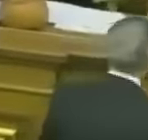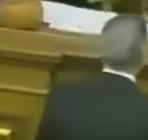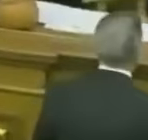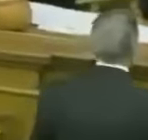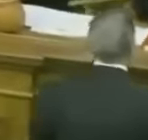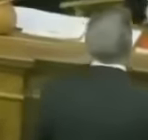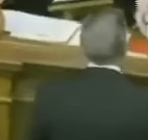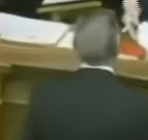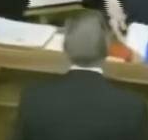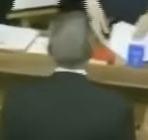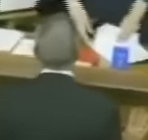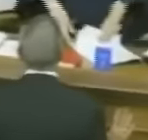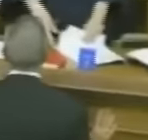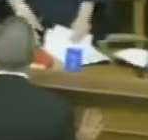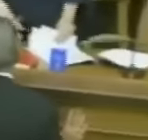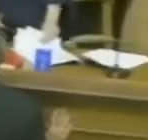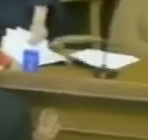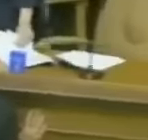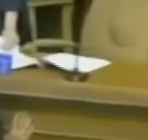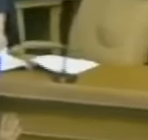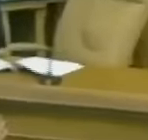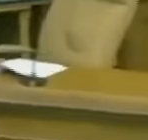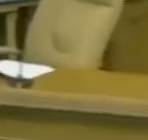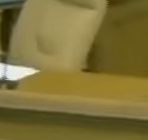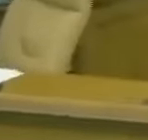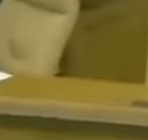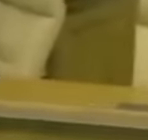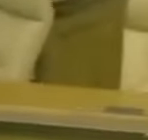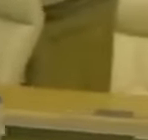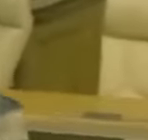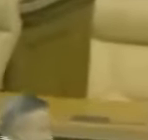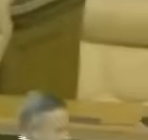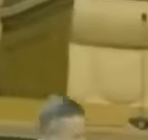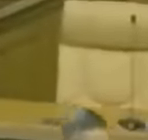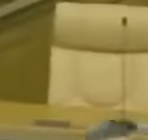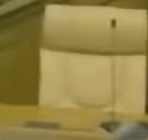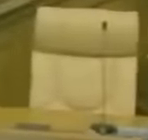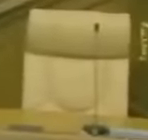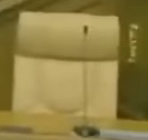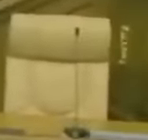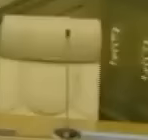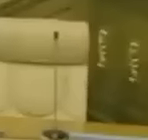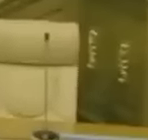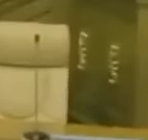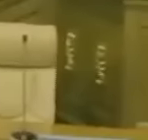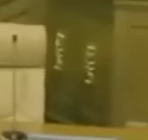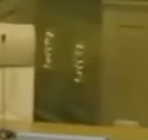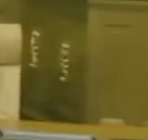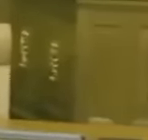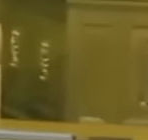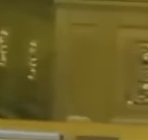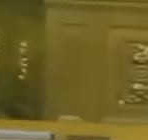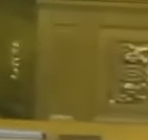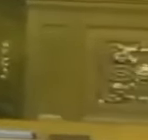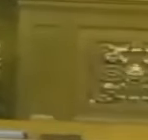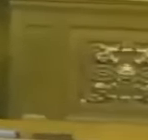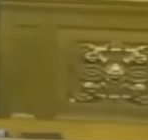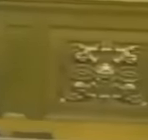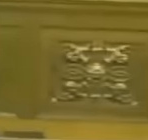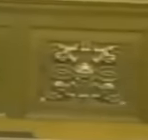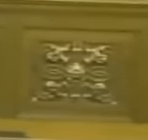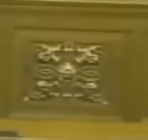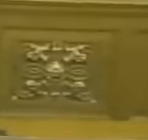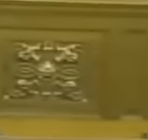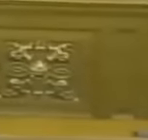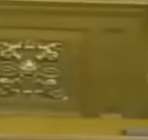Y con esta información podemos seguir observando cómo pronto se va a dar inicio a la sesión ordinaria del día